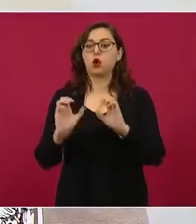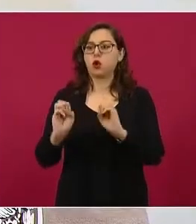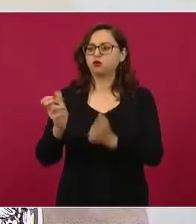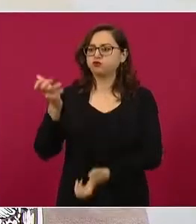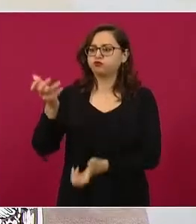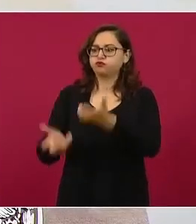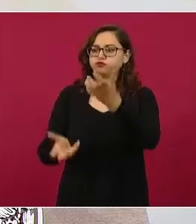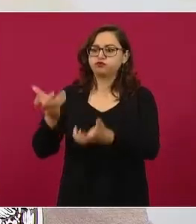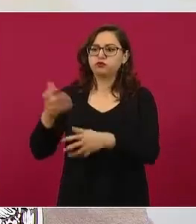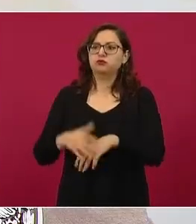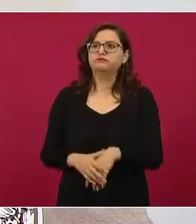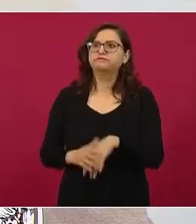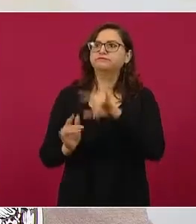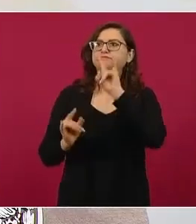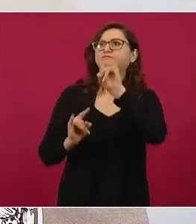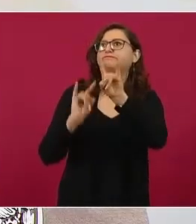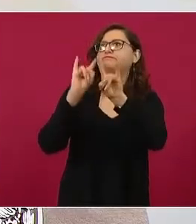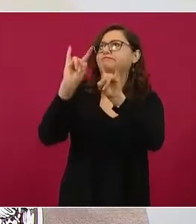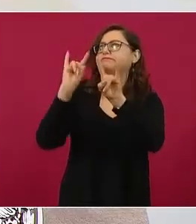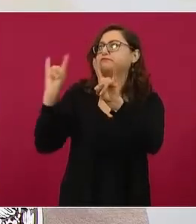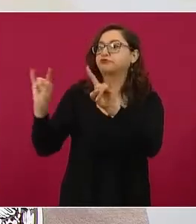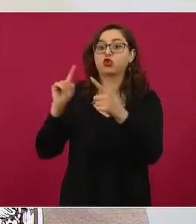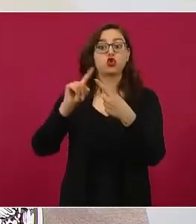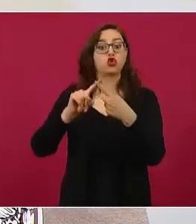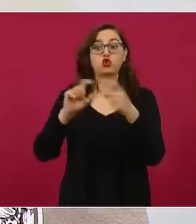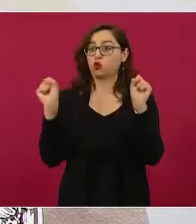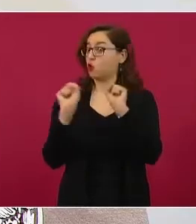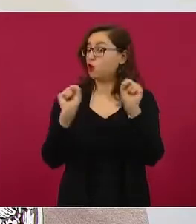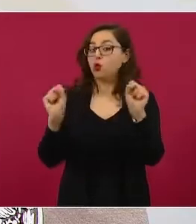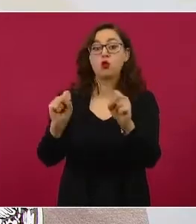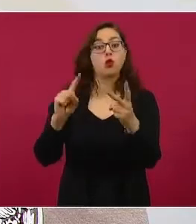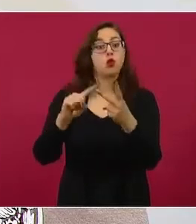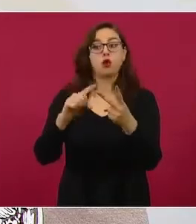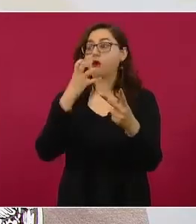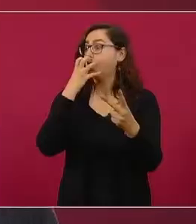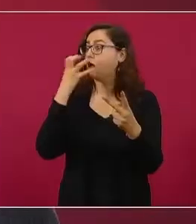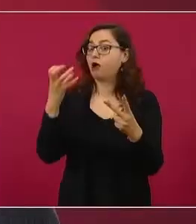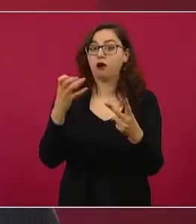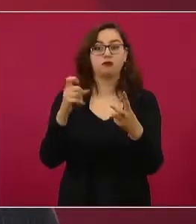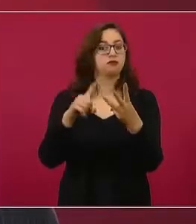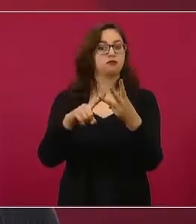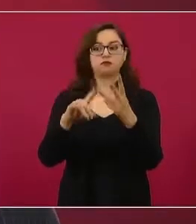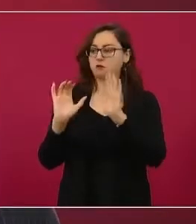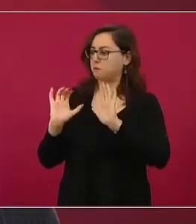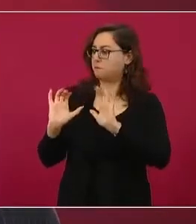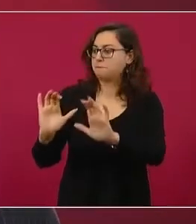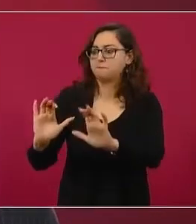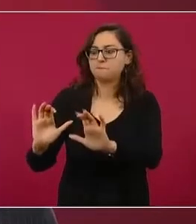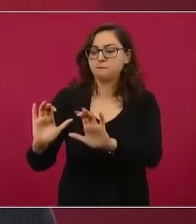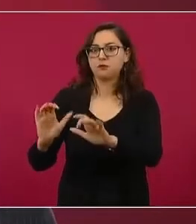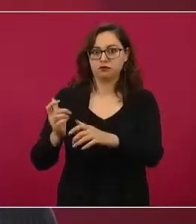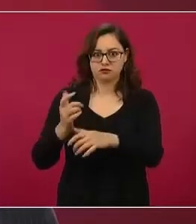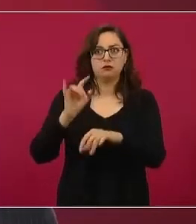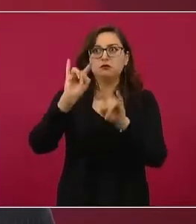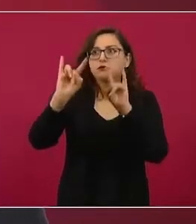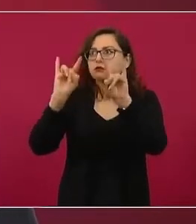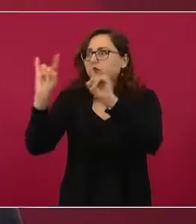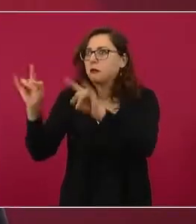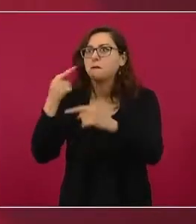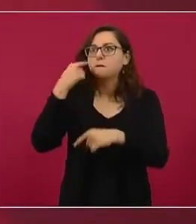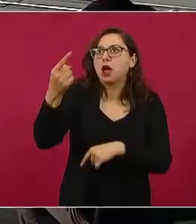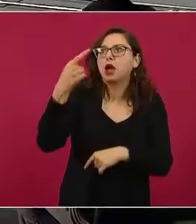lados vemos un letreo que dice, no corro, no grito, no empujo, no corro, no grito, no empujo.